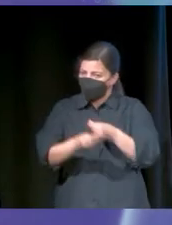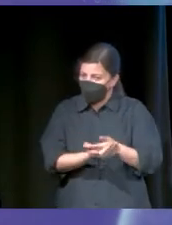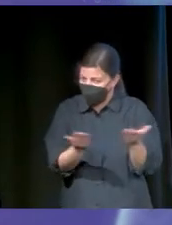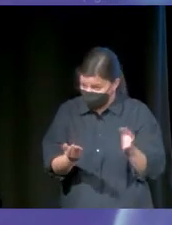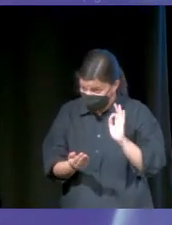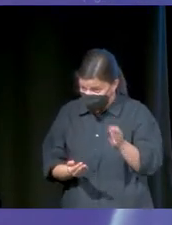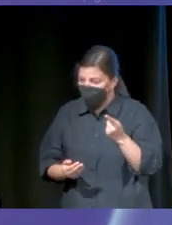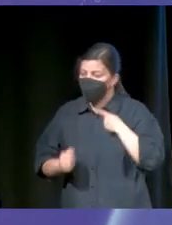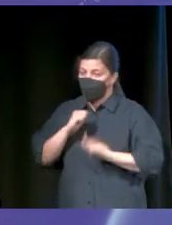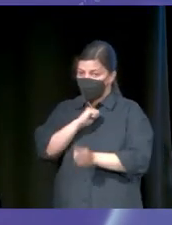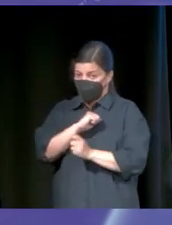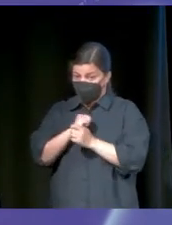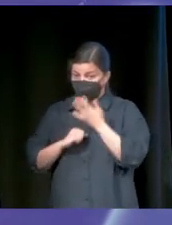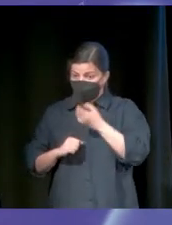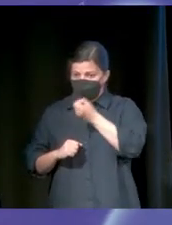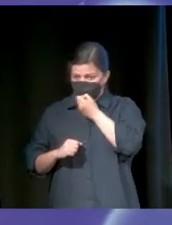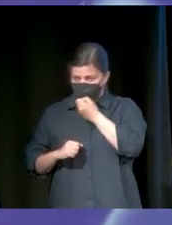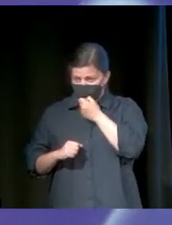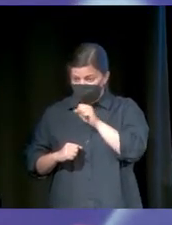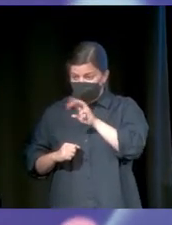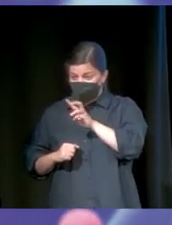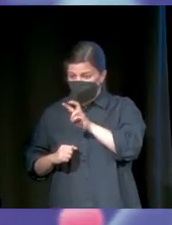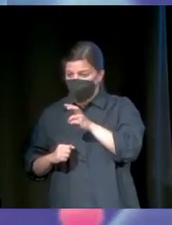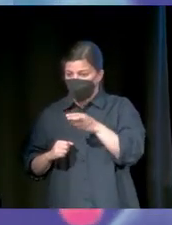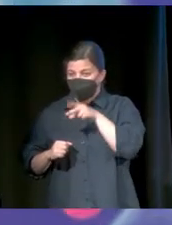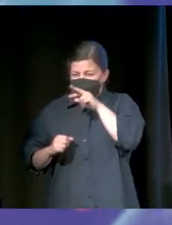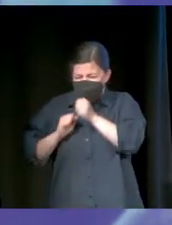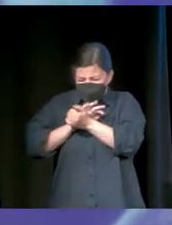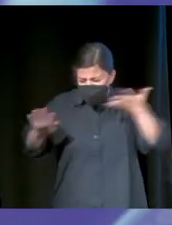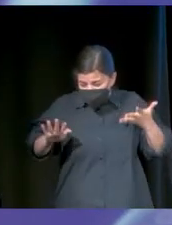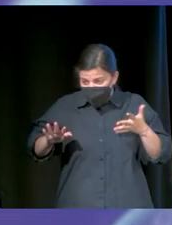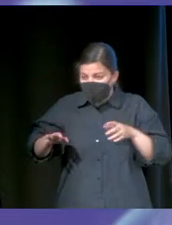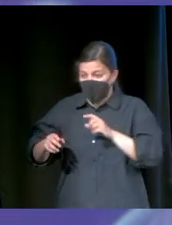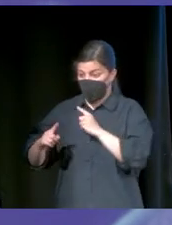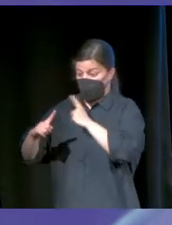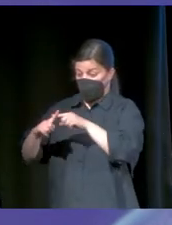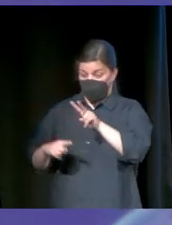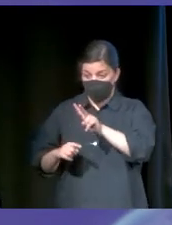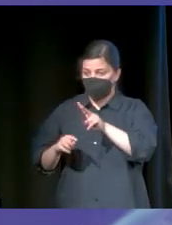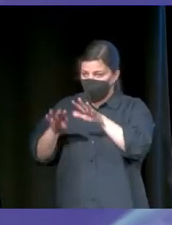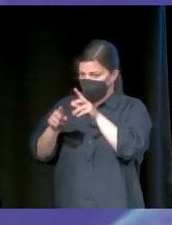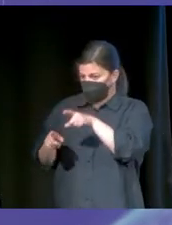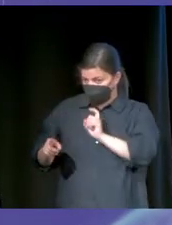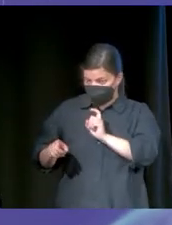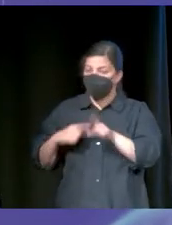Yo hago una trampa, que cuando mando un audio, los primeros 3 segundos hablo muy rápido, y la gente, ¡uh! Qital 2X, y luego hablo lento.